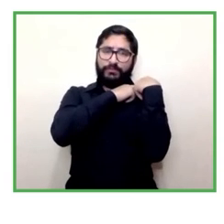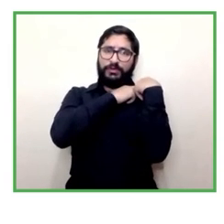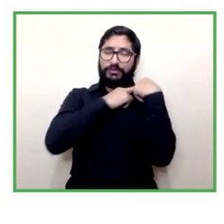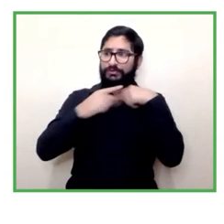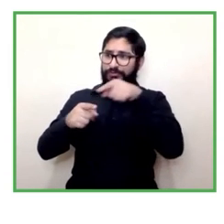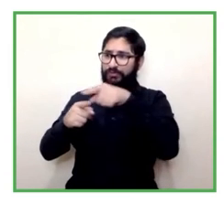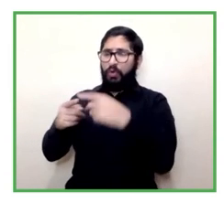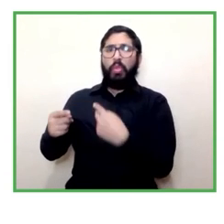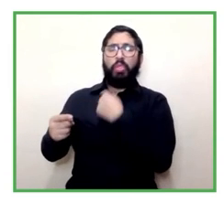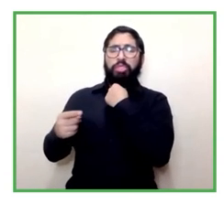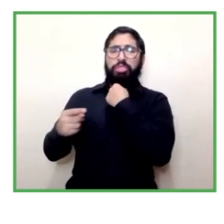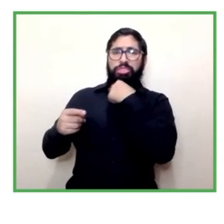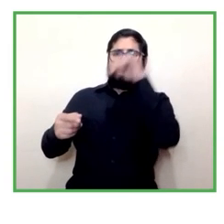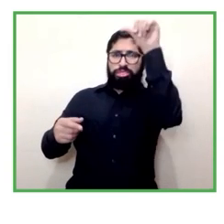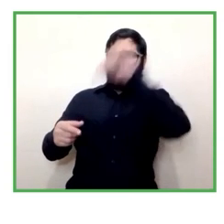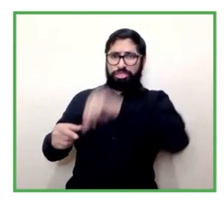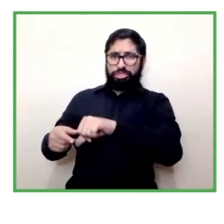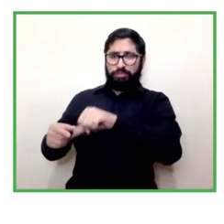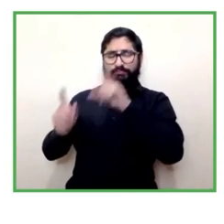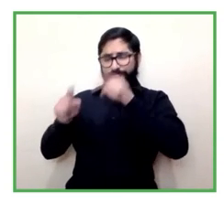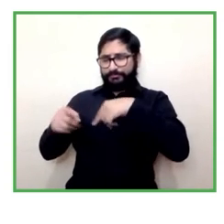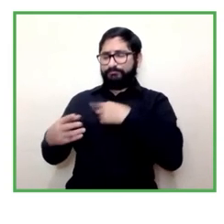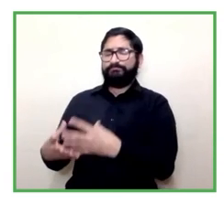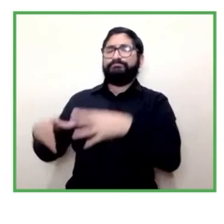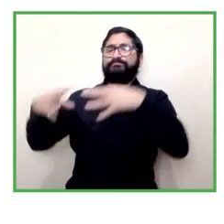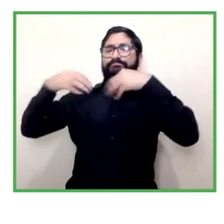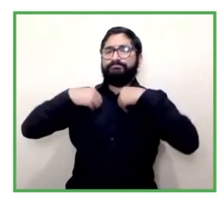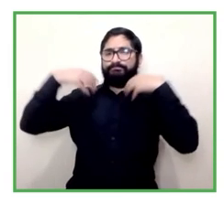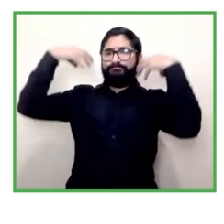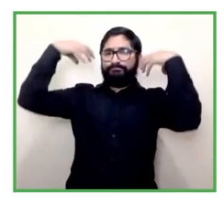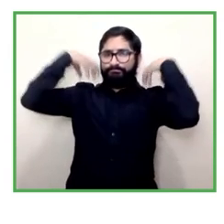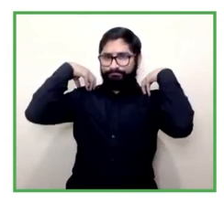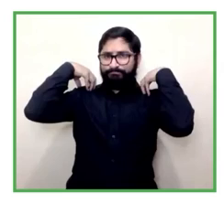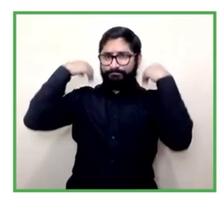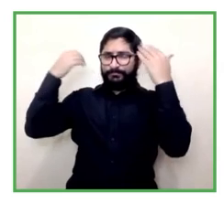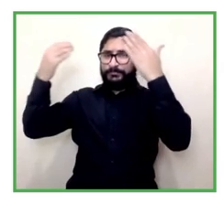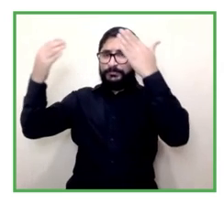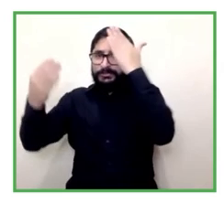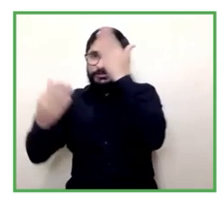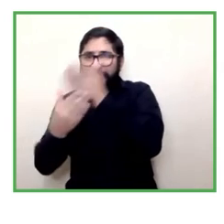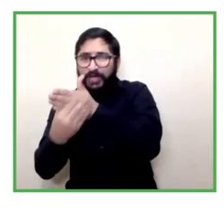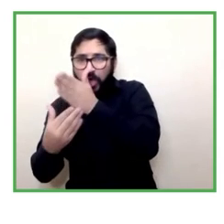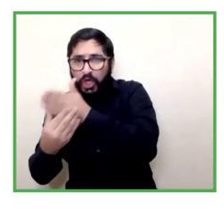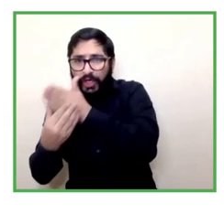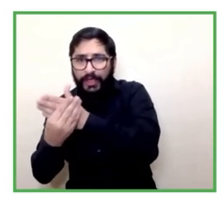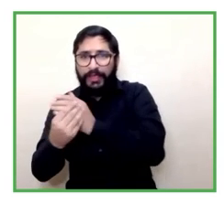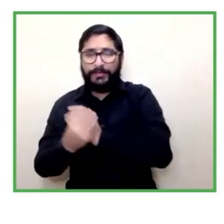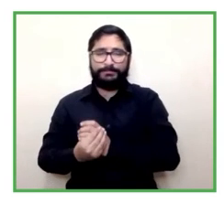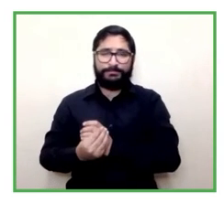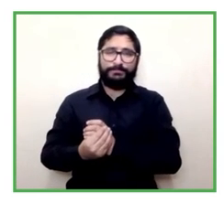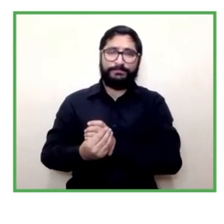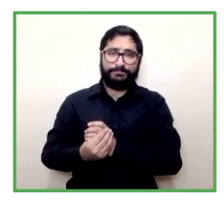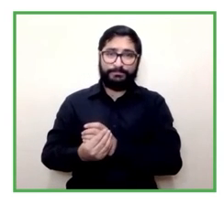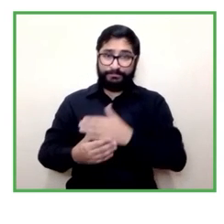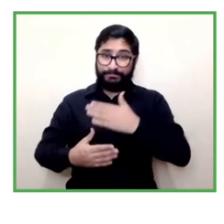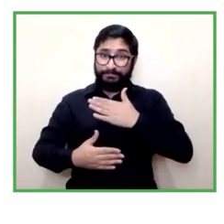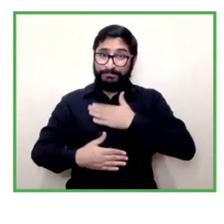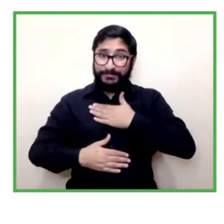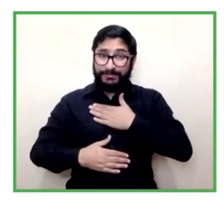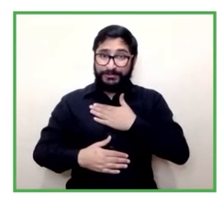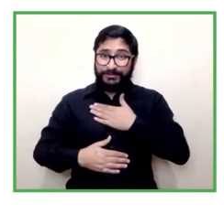mis expacientes entonces cuando uno pone en juego esto del ser sujeto de derecho de una manera